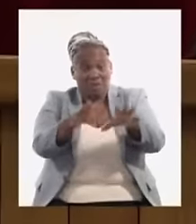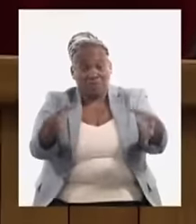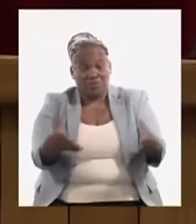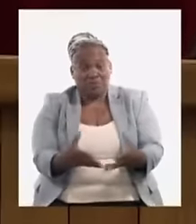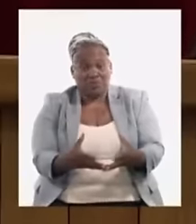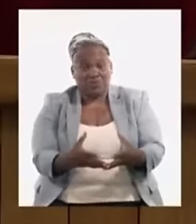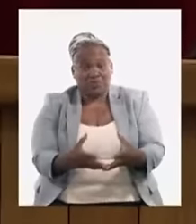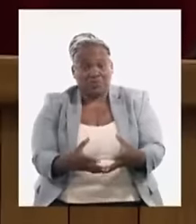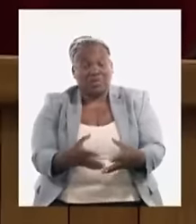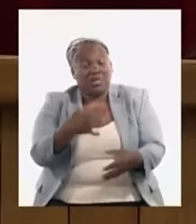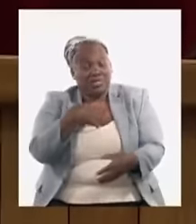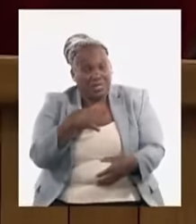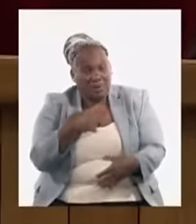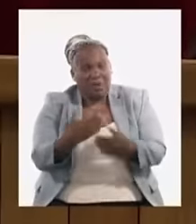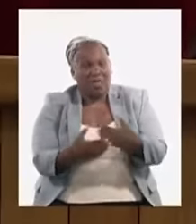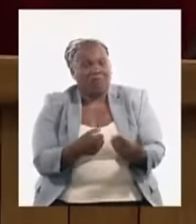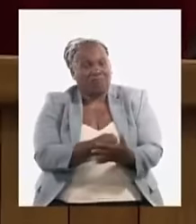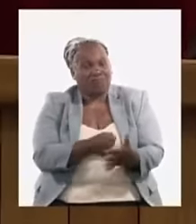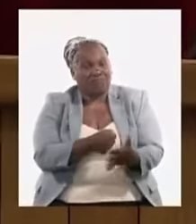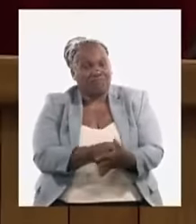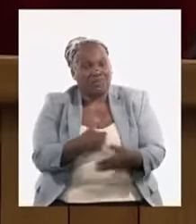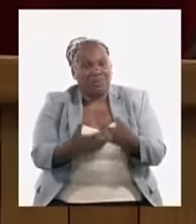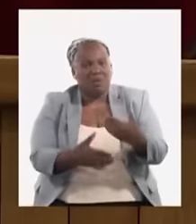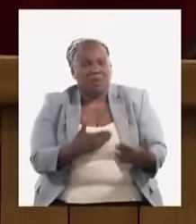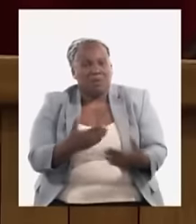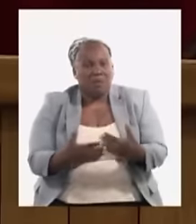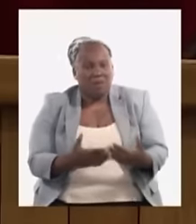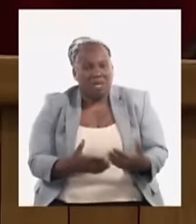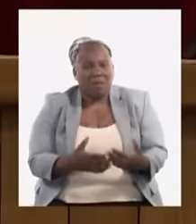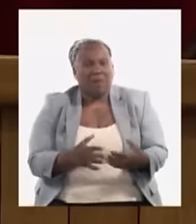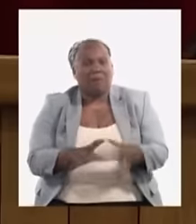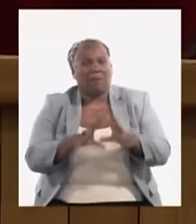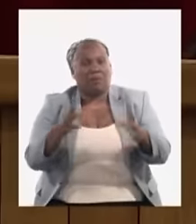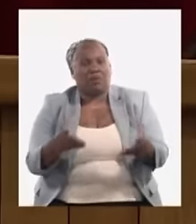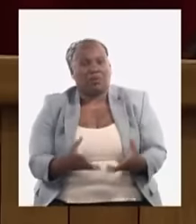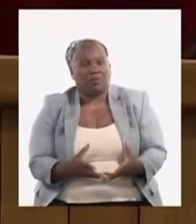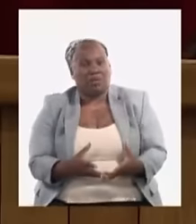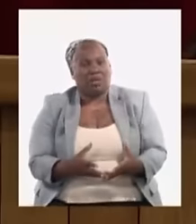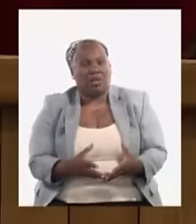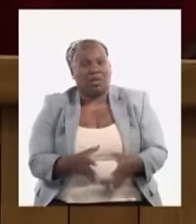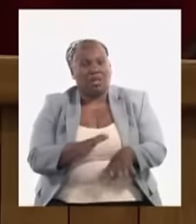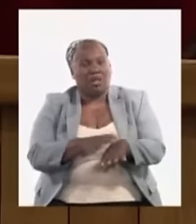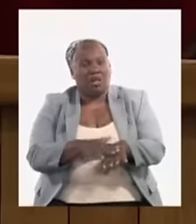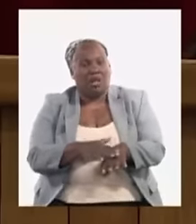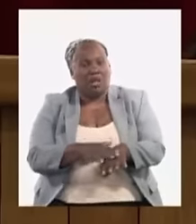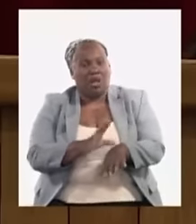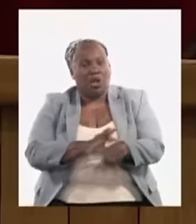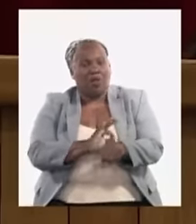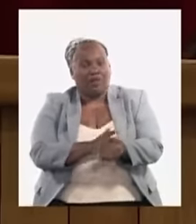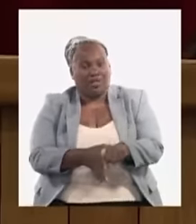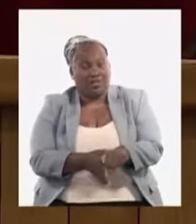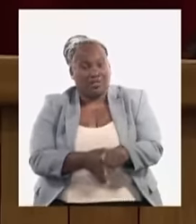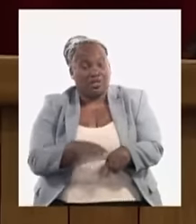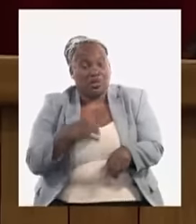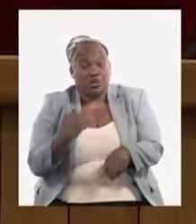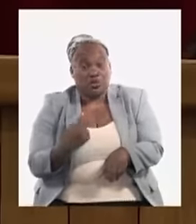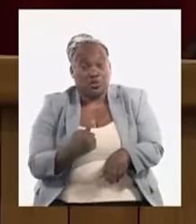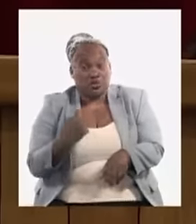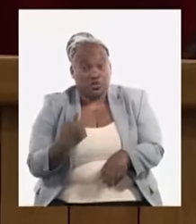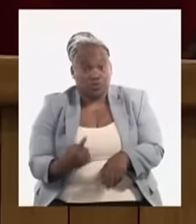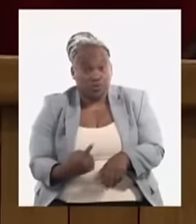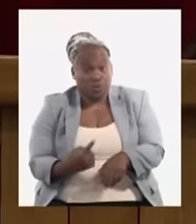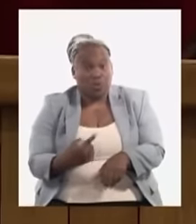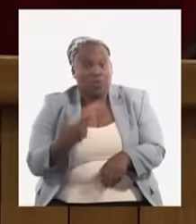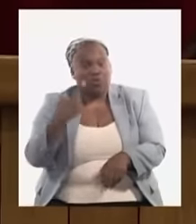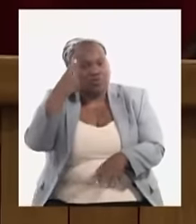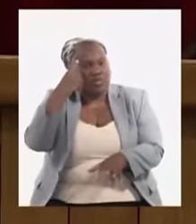tenido que enfrentar esas crisis globales derivadas de la pandemia, que nosotros tuvimos la capacidad a partir de nuestros